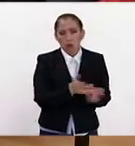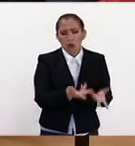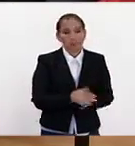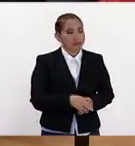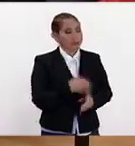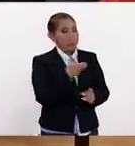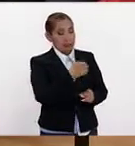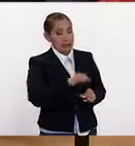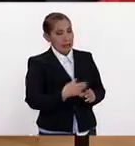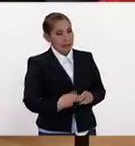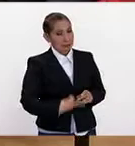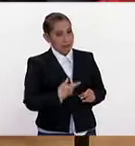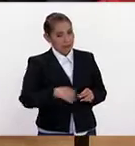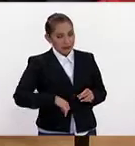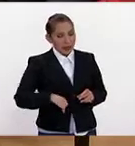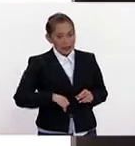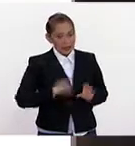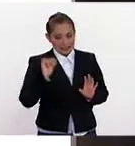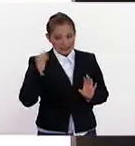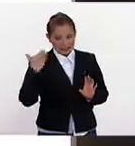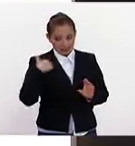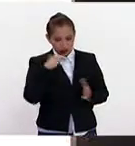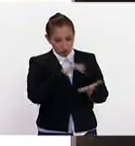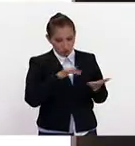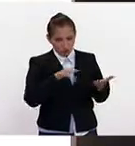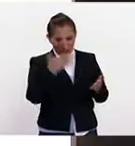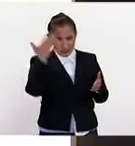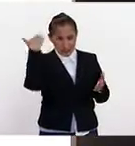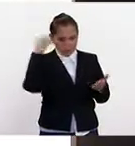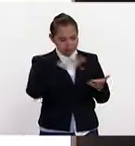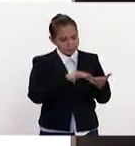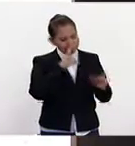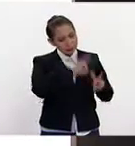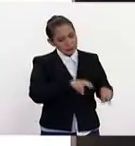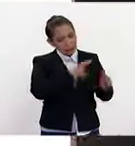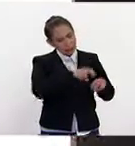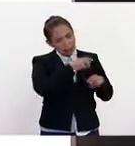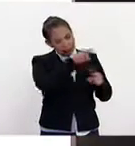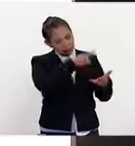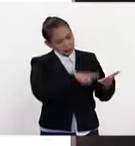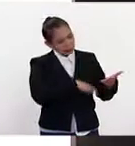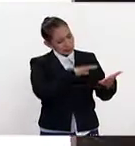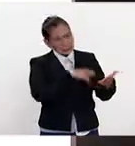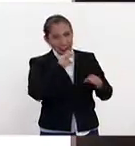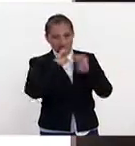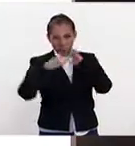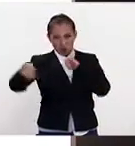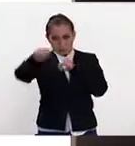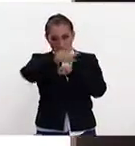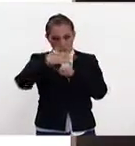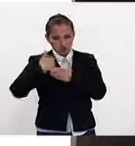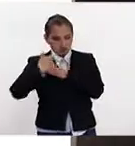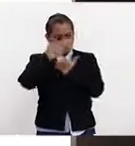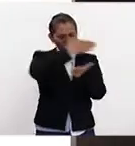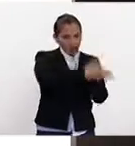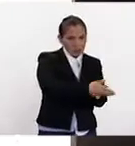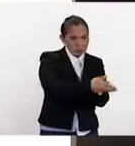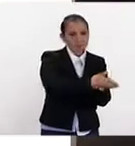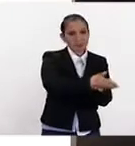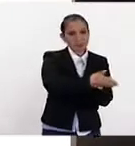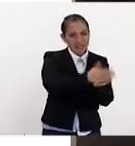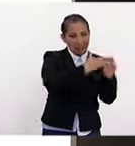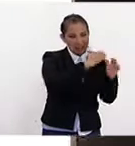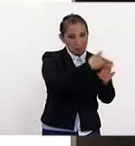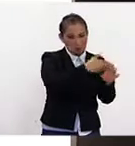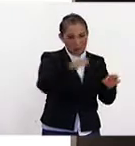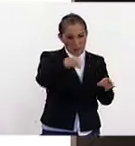esto es una pregunta interesante, justo estaba leyendo hace días un análisis de los reporteros que cubren la